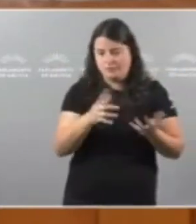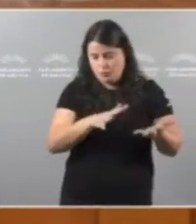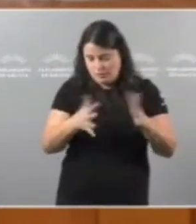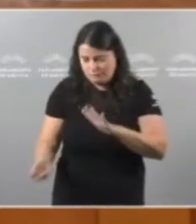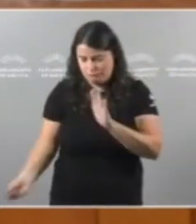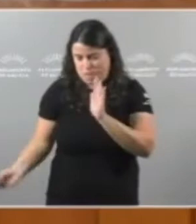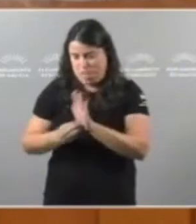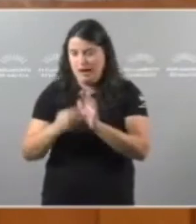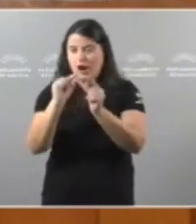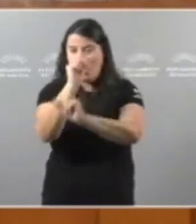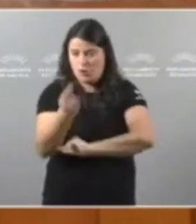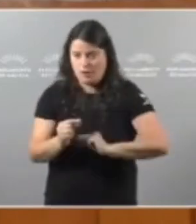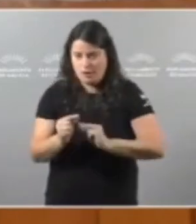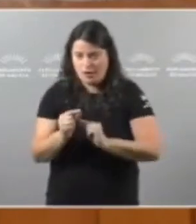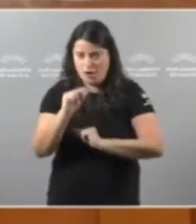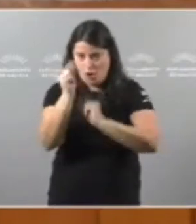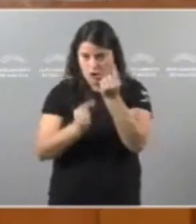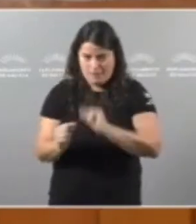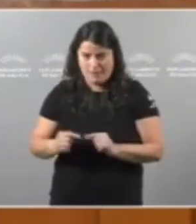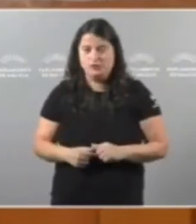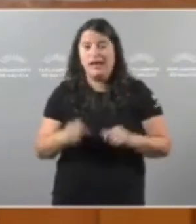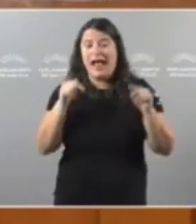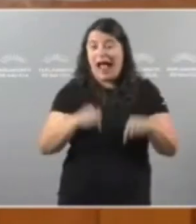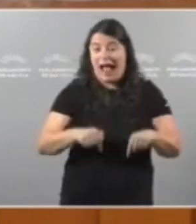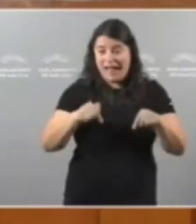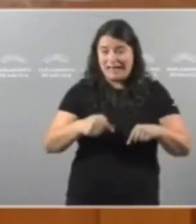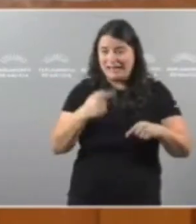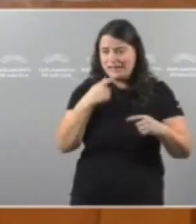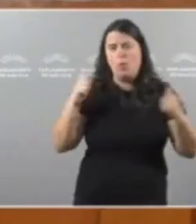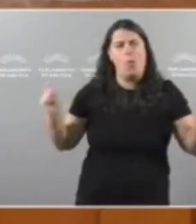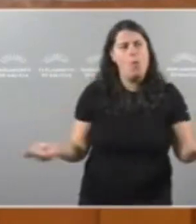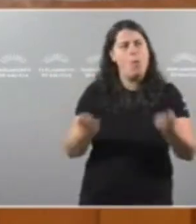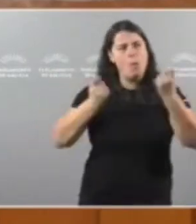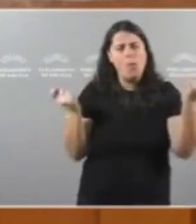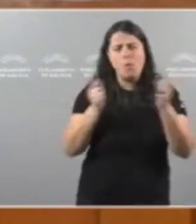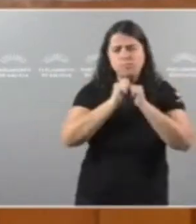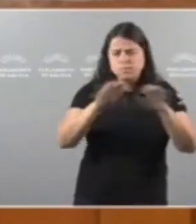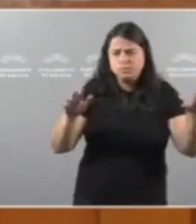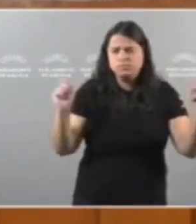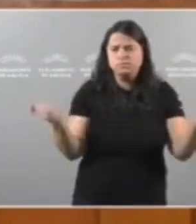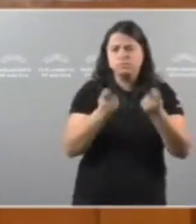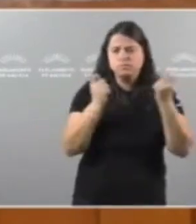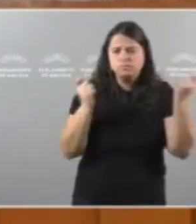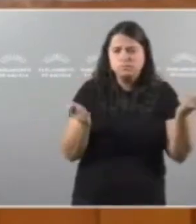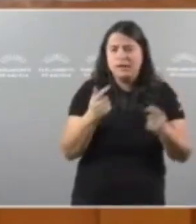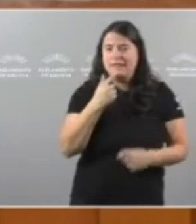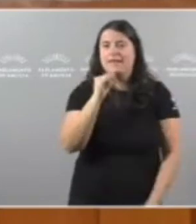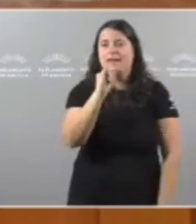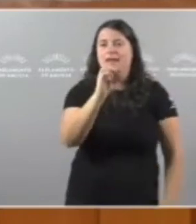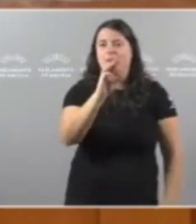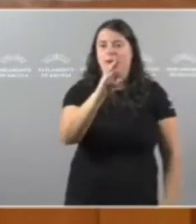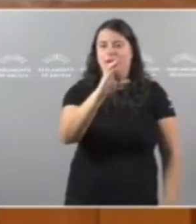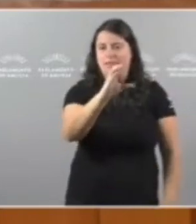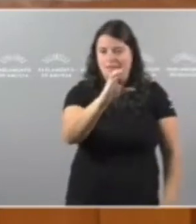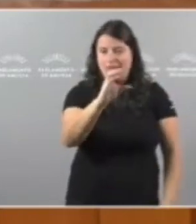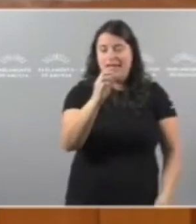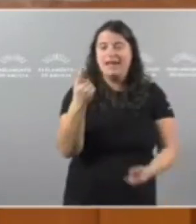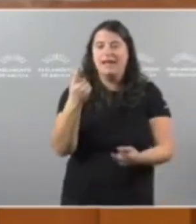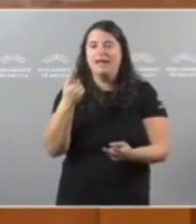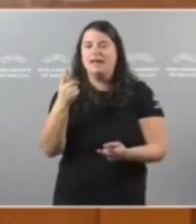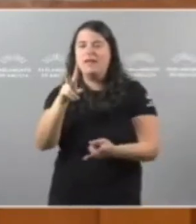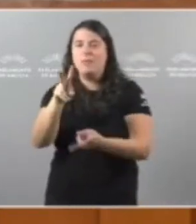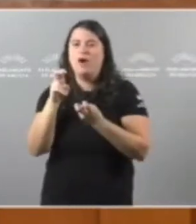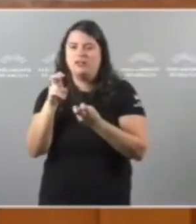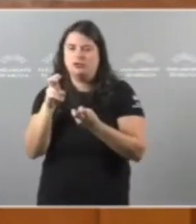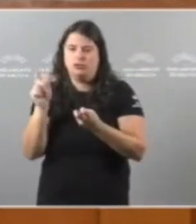orzamentos Aquí anunciouse A bombo e plato Que ian a deflatar O IPC No imposto da renda Pero